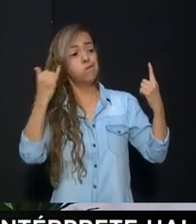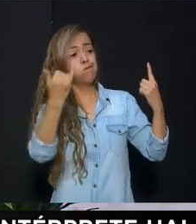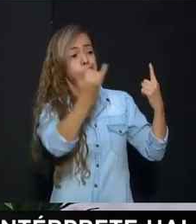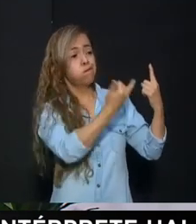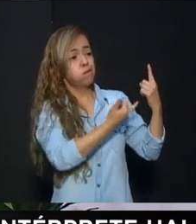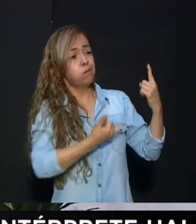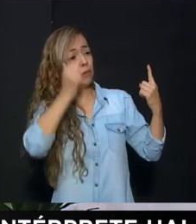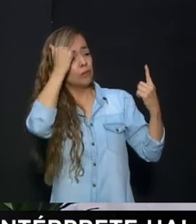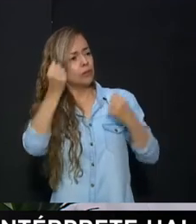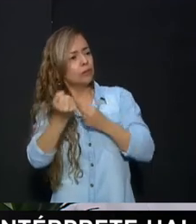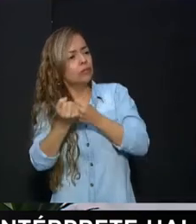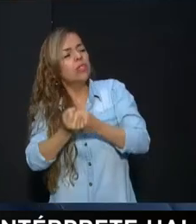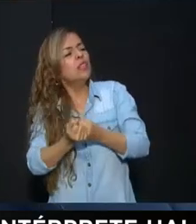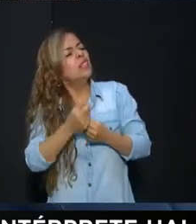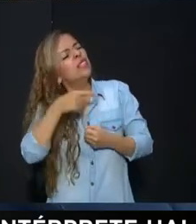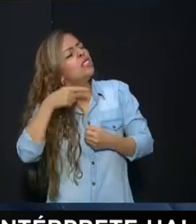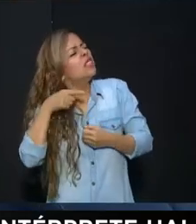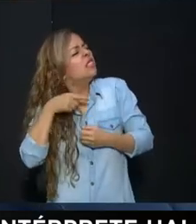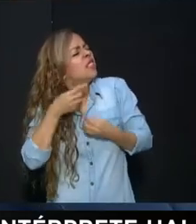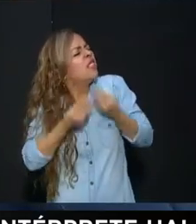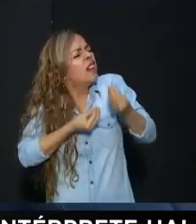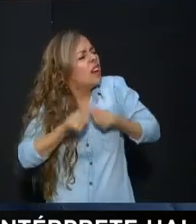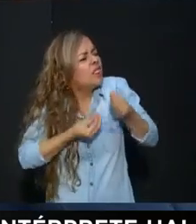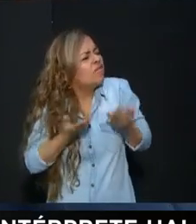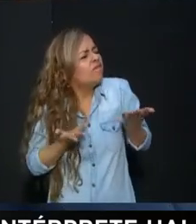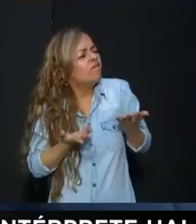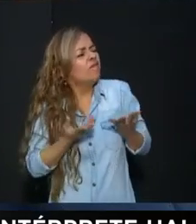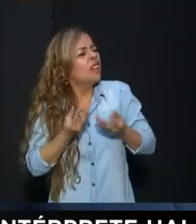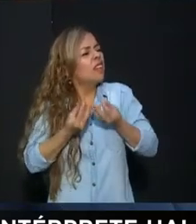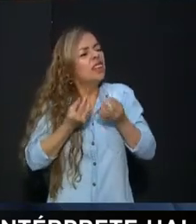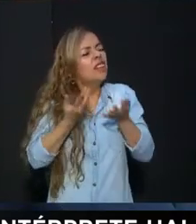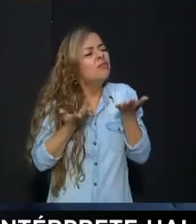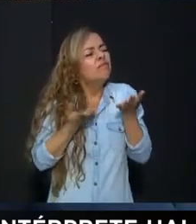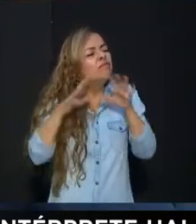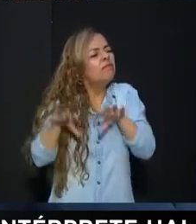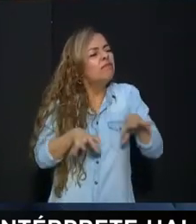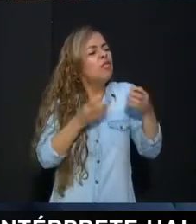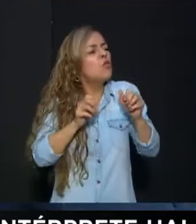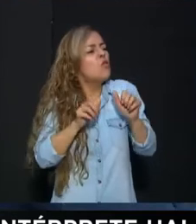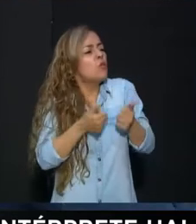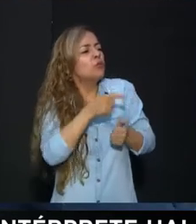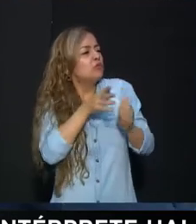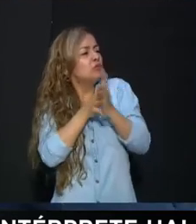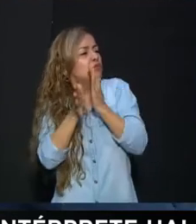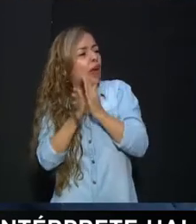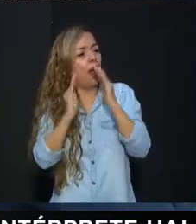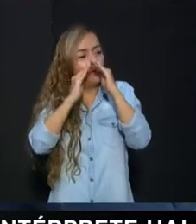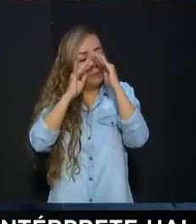es ese papel? ¿Qué hace un docente de apoyo? Y digamos, ¿por qué es tan importante? Y más en esta época de confinamiento que estamos viviendo